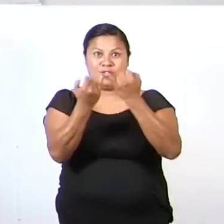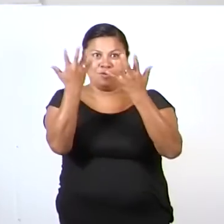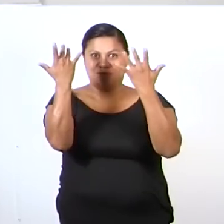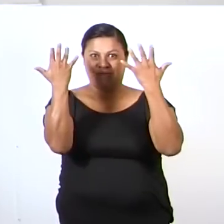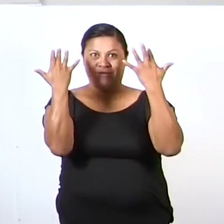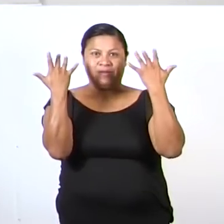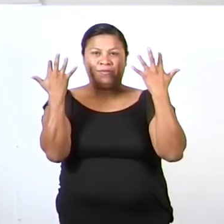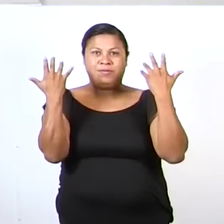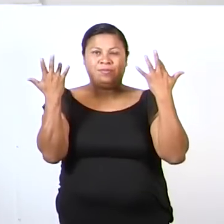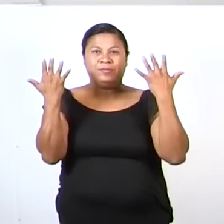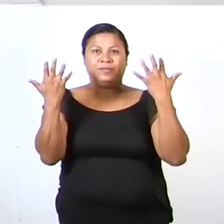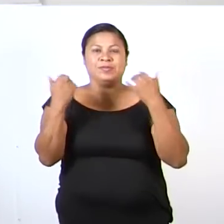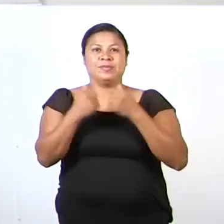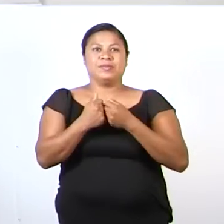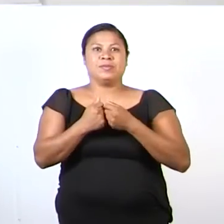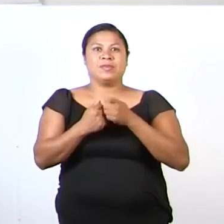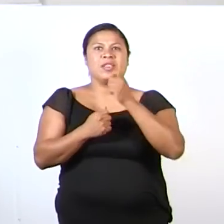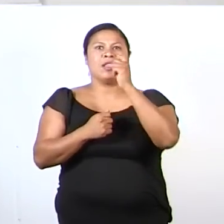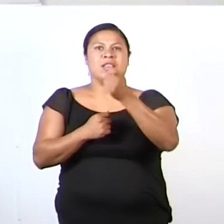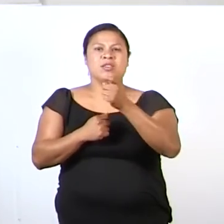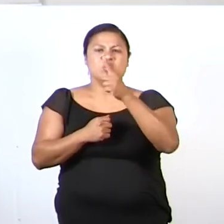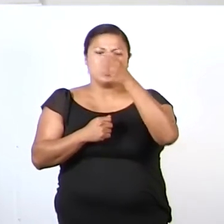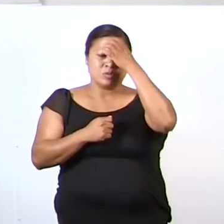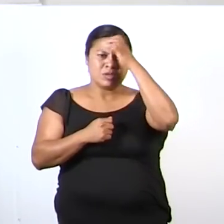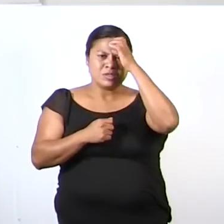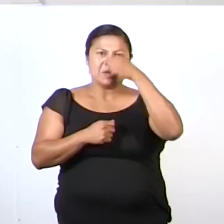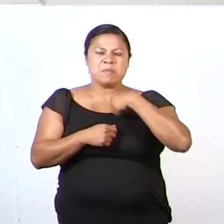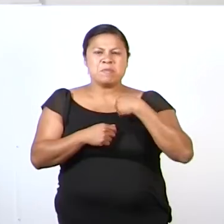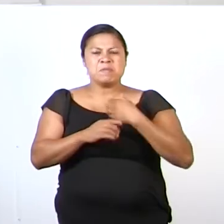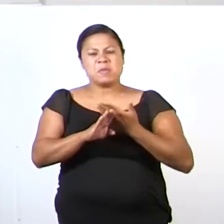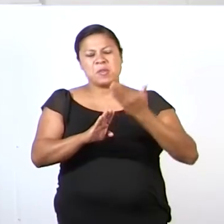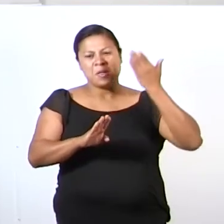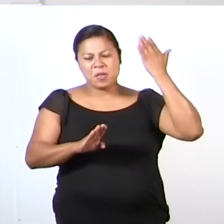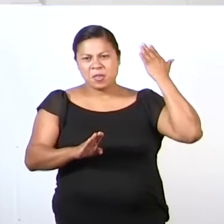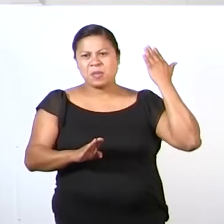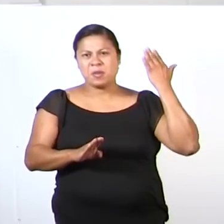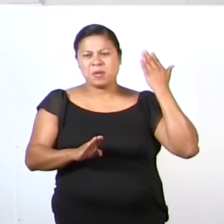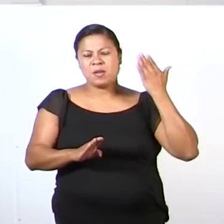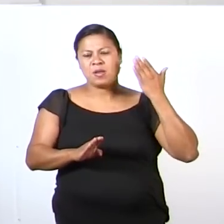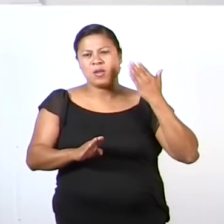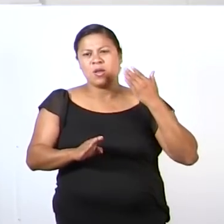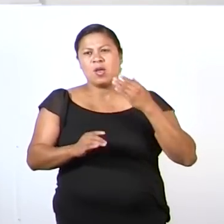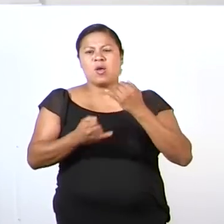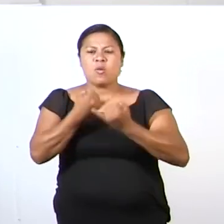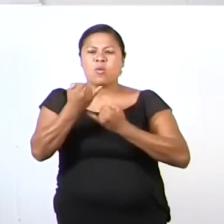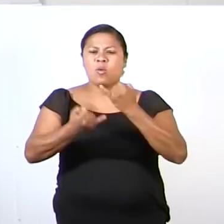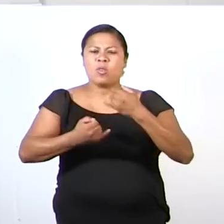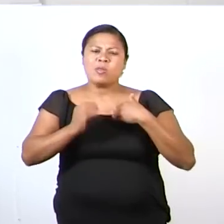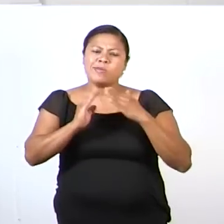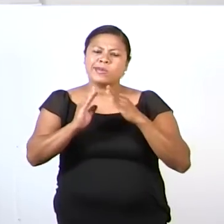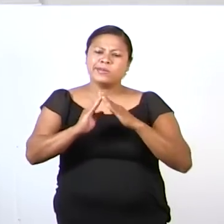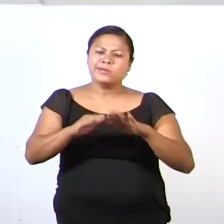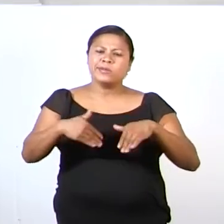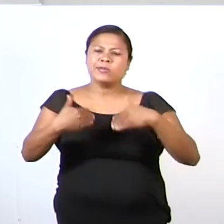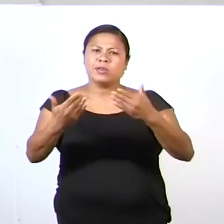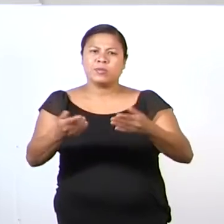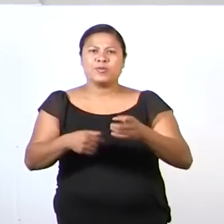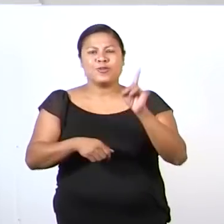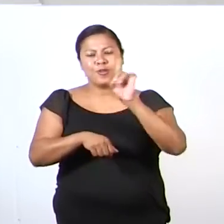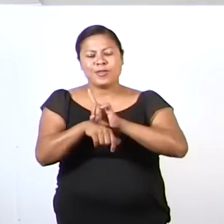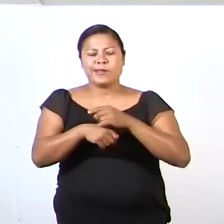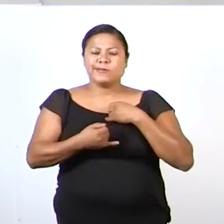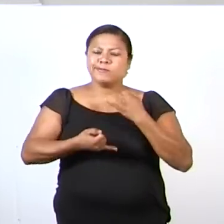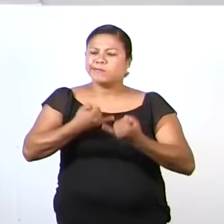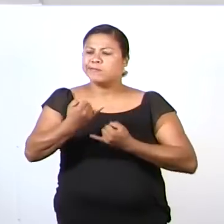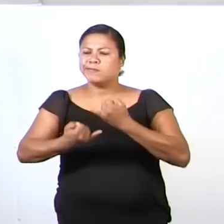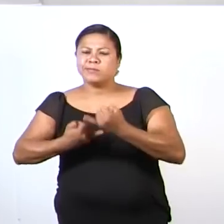es una experiencia que me sucedió en el parque. Muy real. Un día fui a jugar